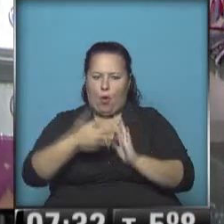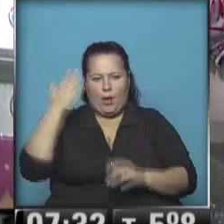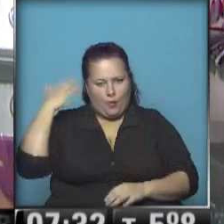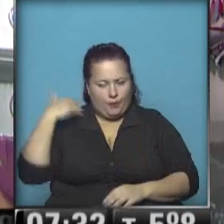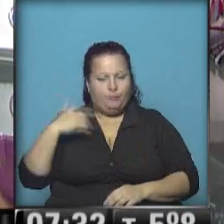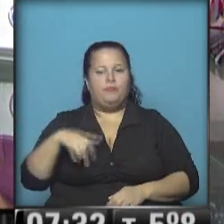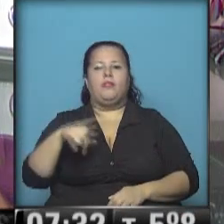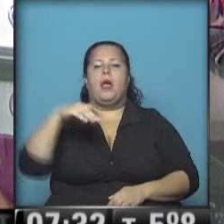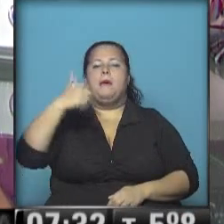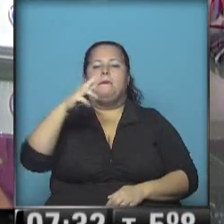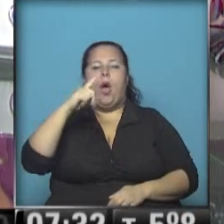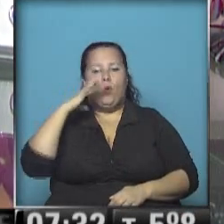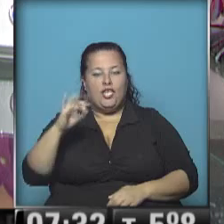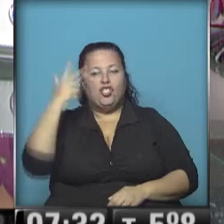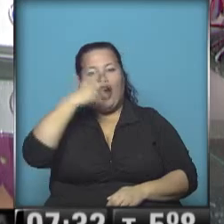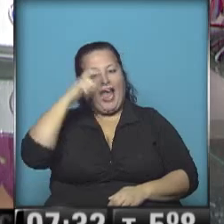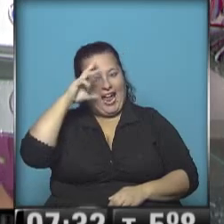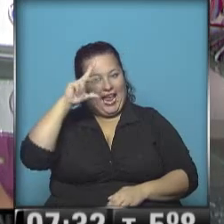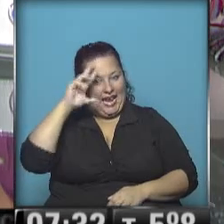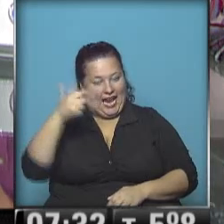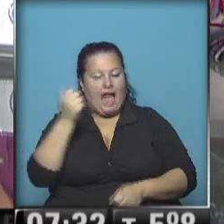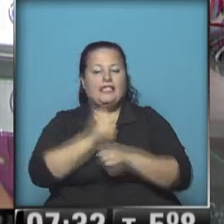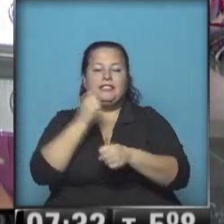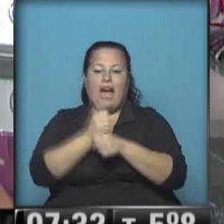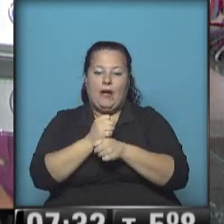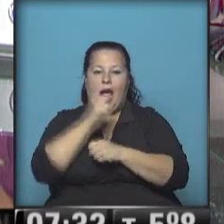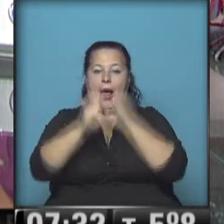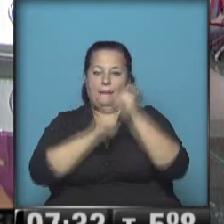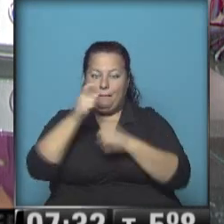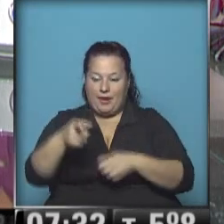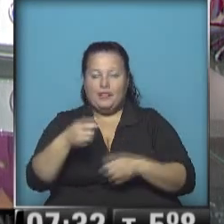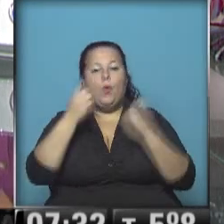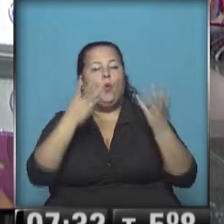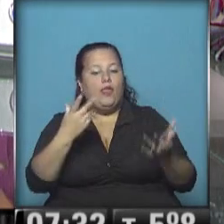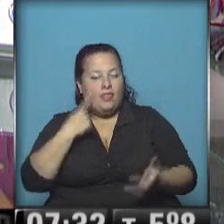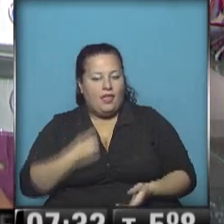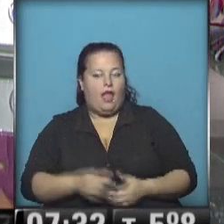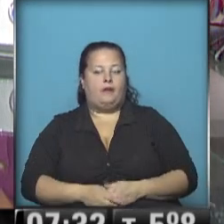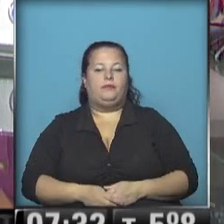tiempo. Mauricio Herrera es justamente trabajador de Cresta Roja. Mauricio, buen día.